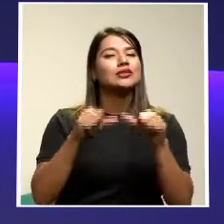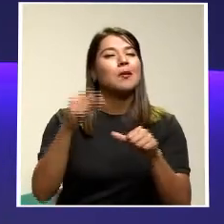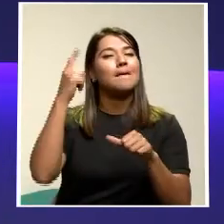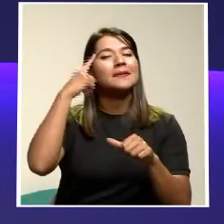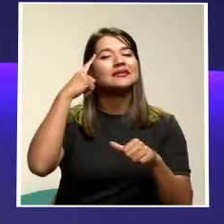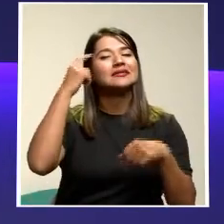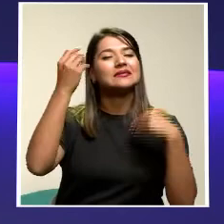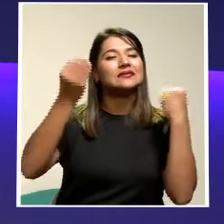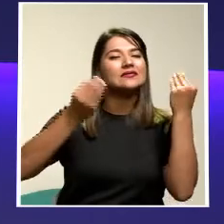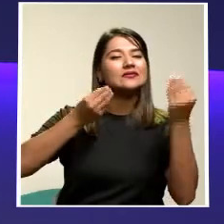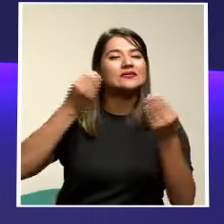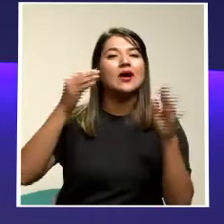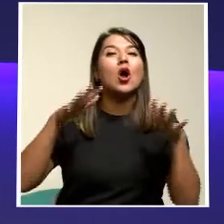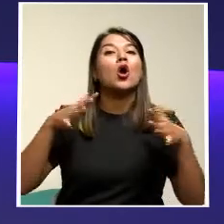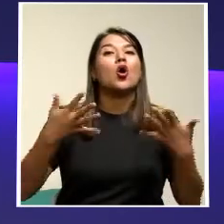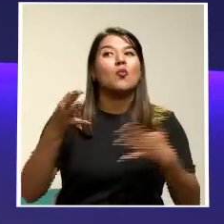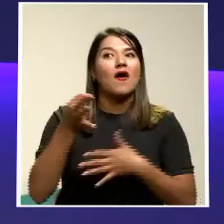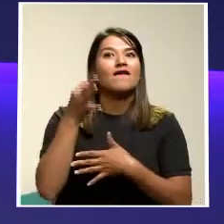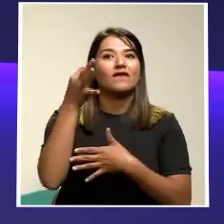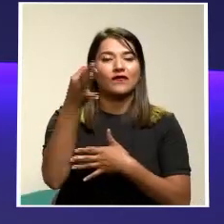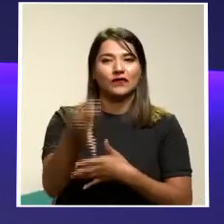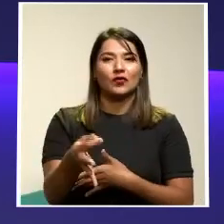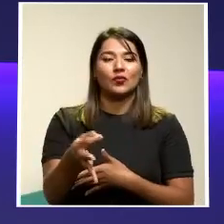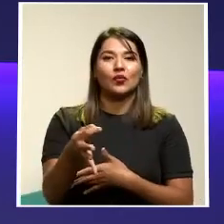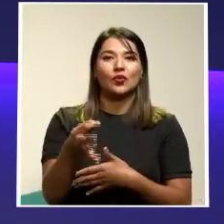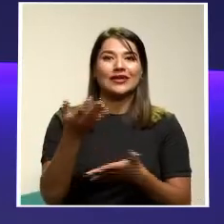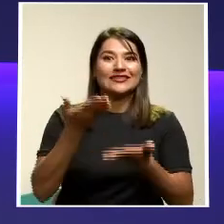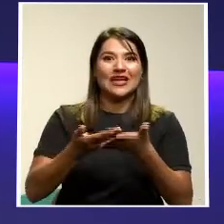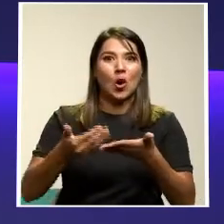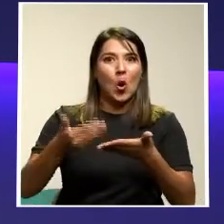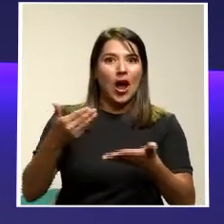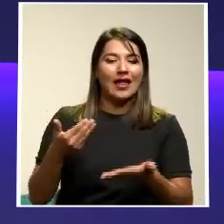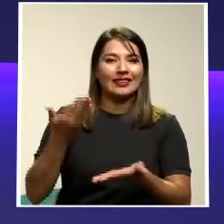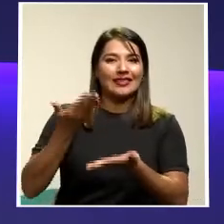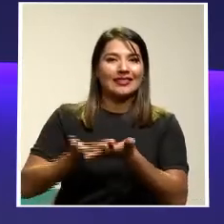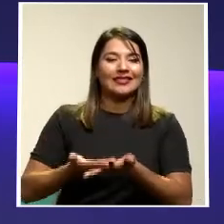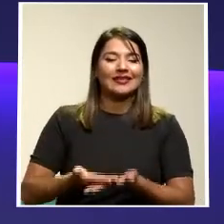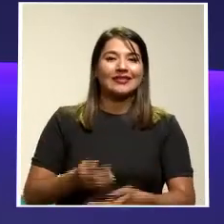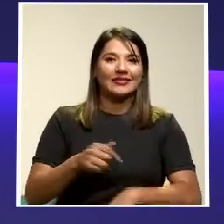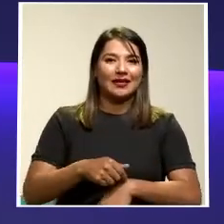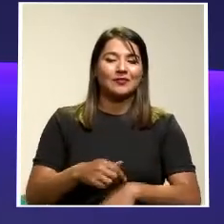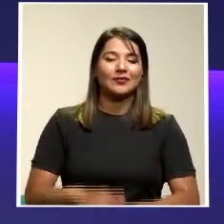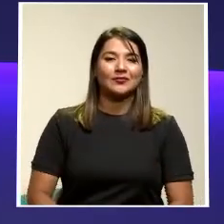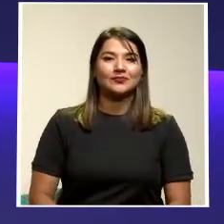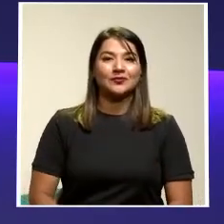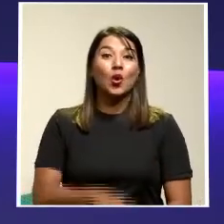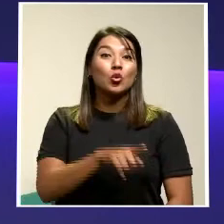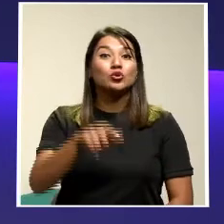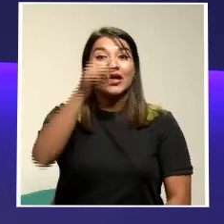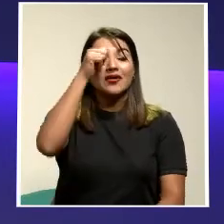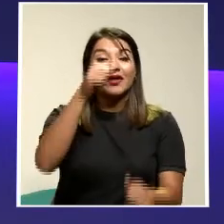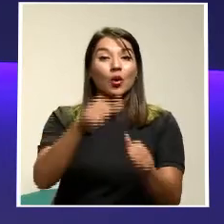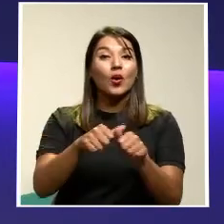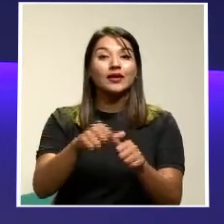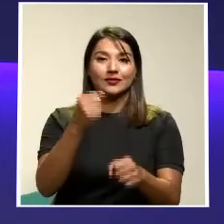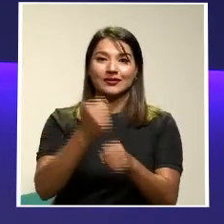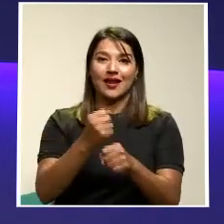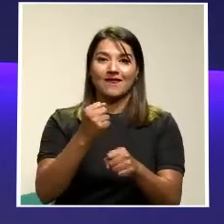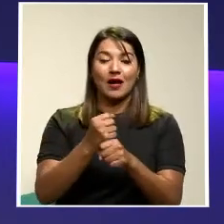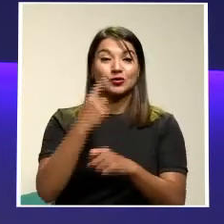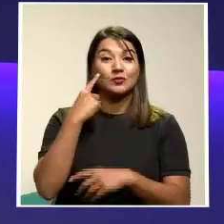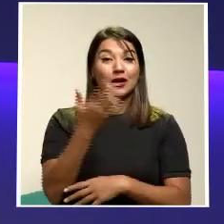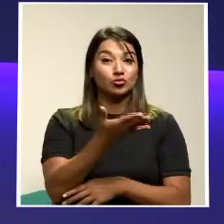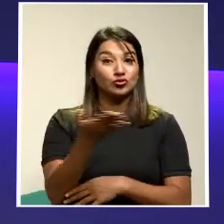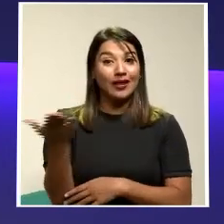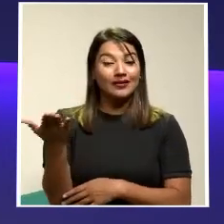Cómo es este futuro Que se nos adelantó Y se nos hizo presente Recuerde Trabajamos para usted